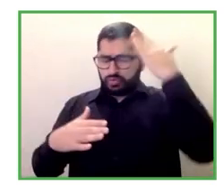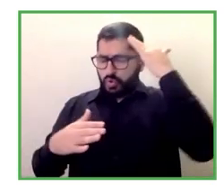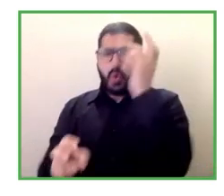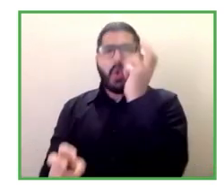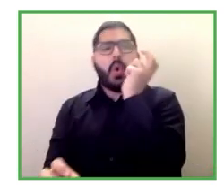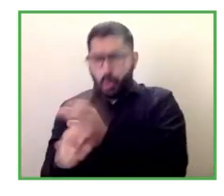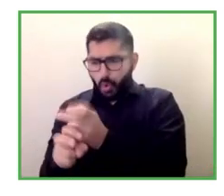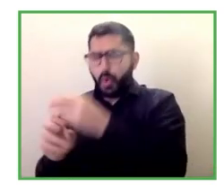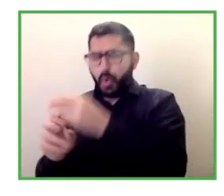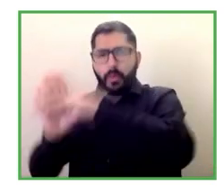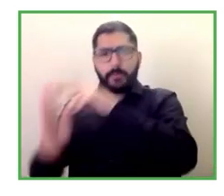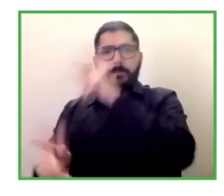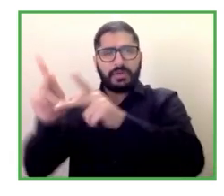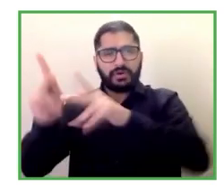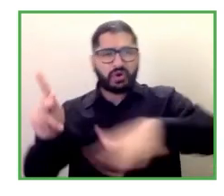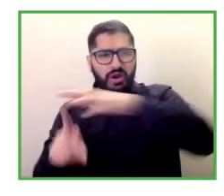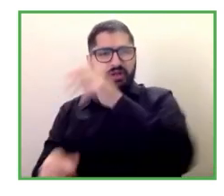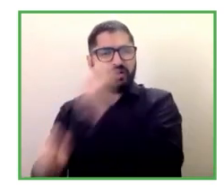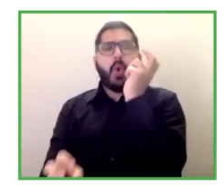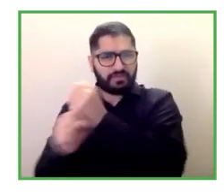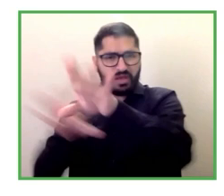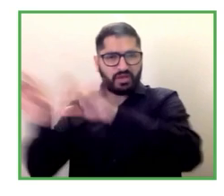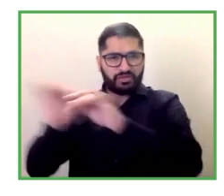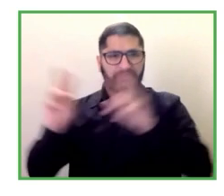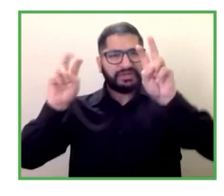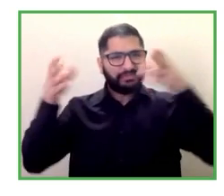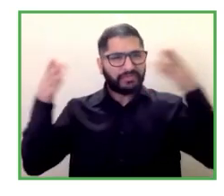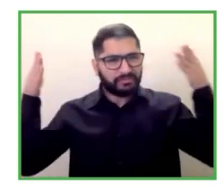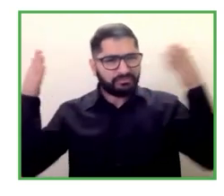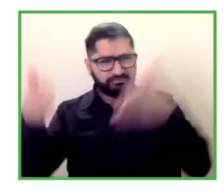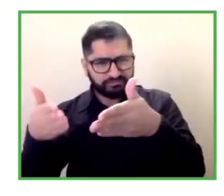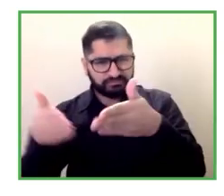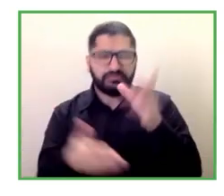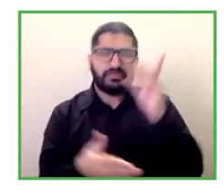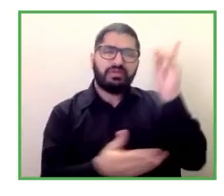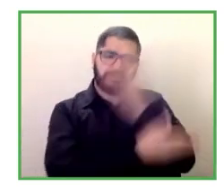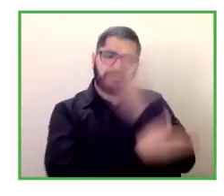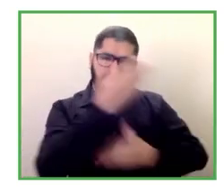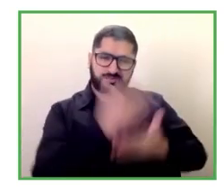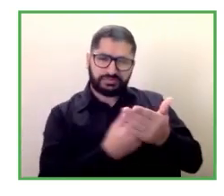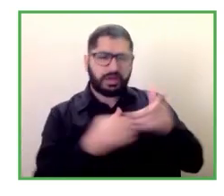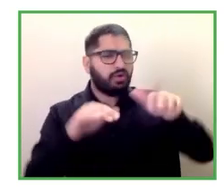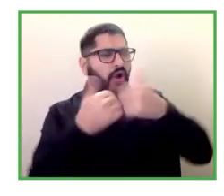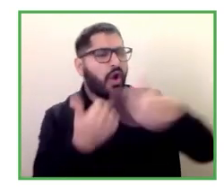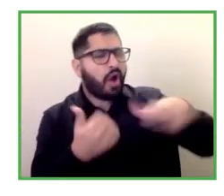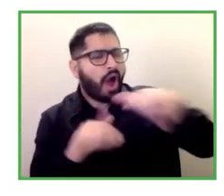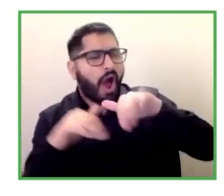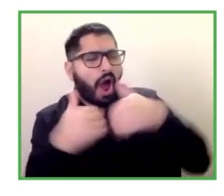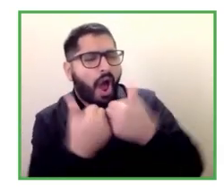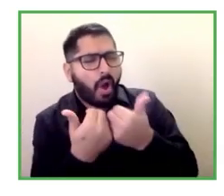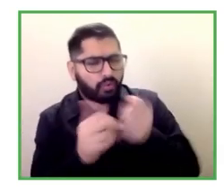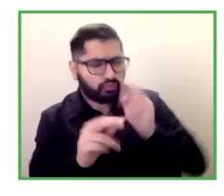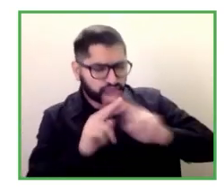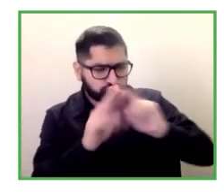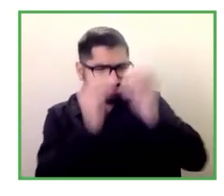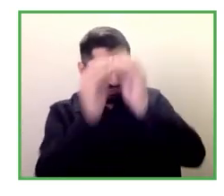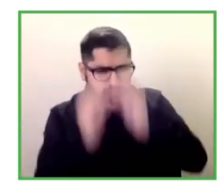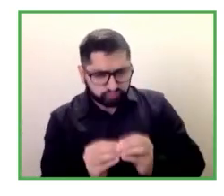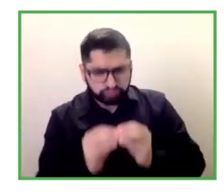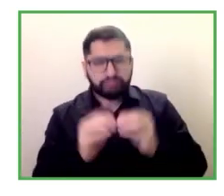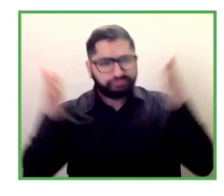a Nadia ¿cómo resuelven ese problema de la obtención de datos en Estados Unidos cuando trabajan con los gobiernos locales?